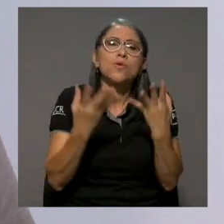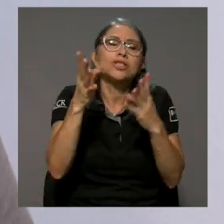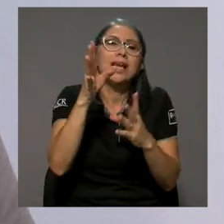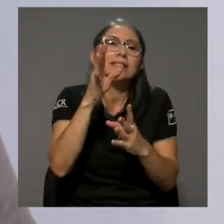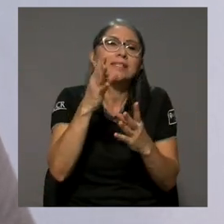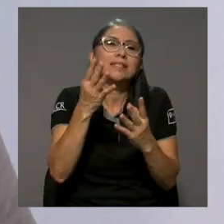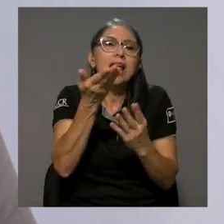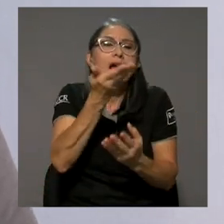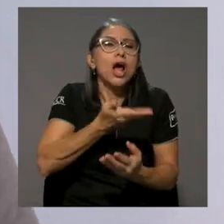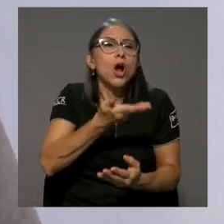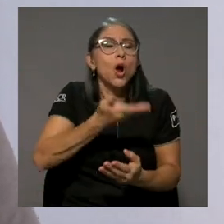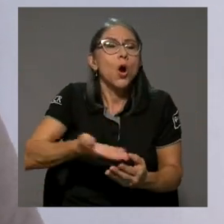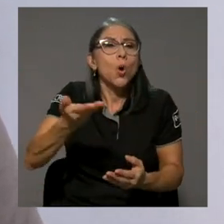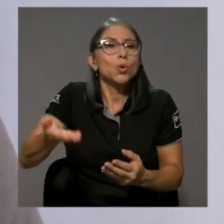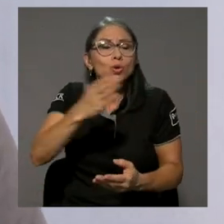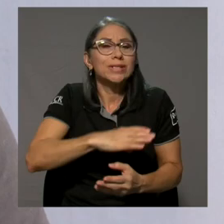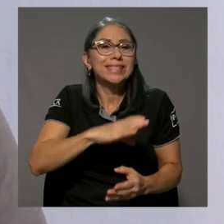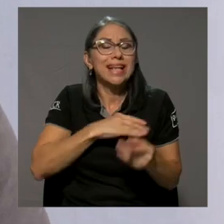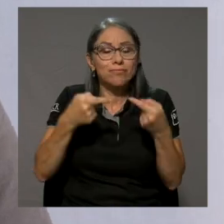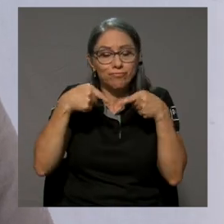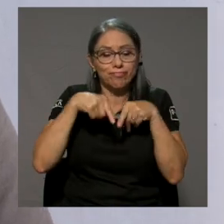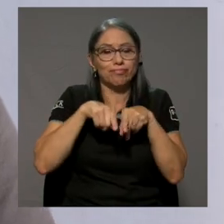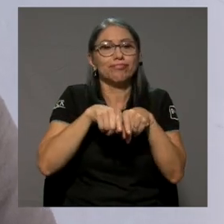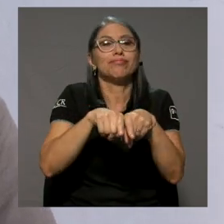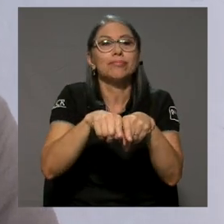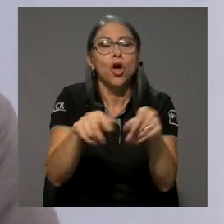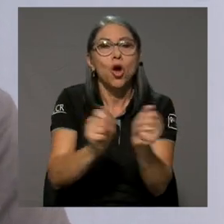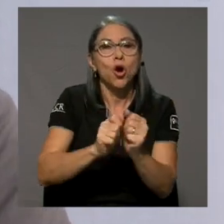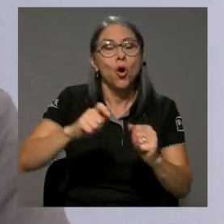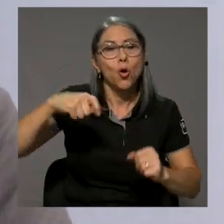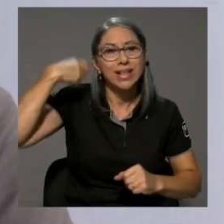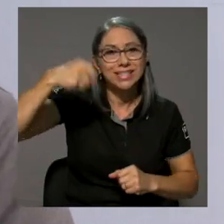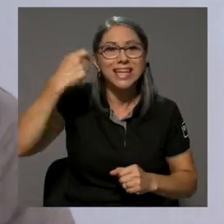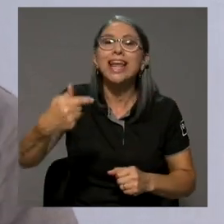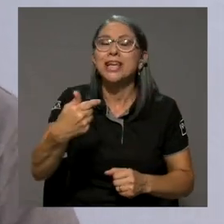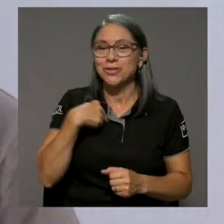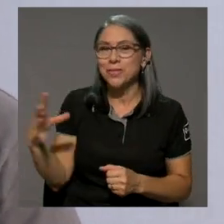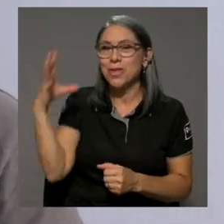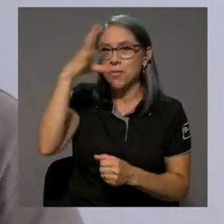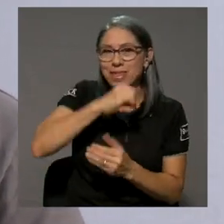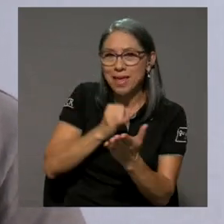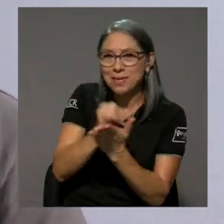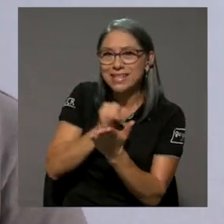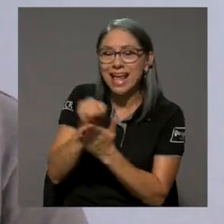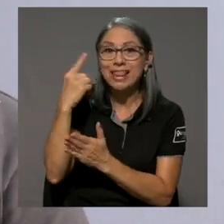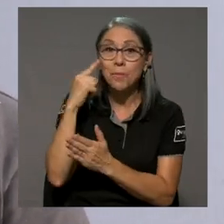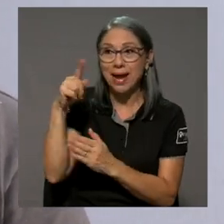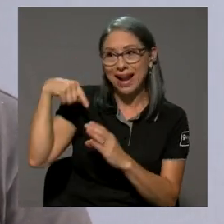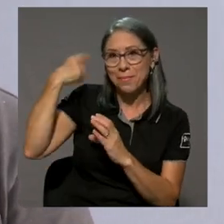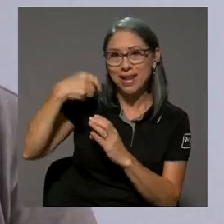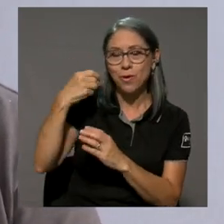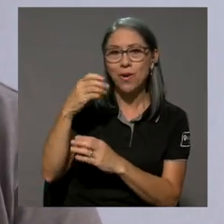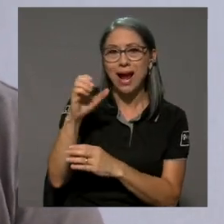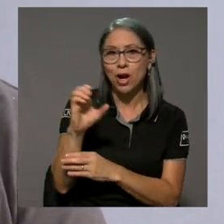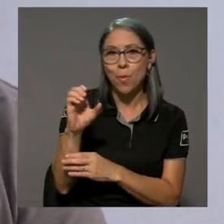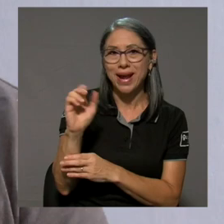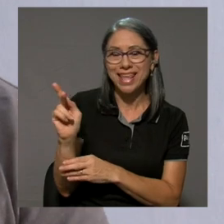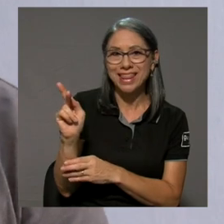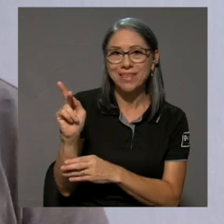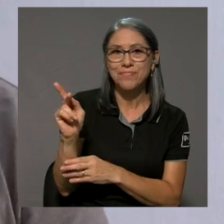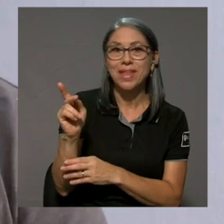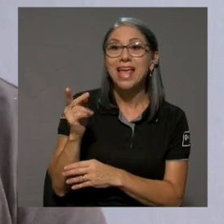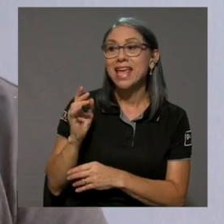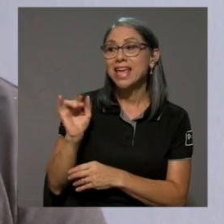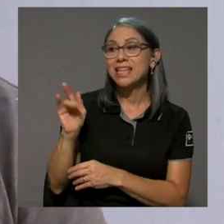con el cine y eso me di cuenta haciendo investigación para Chroma Kid. Israel y yo somos